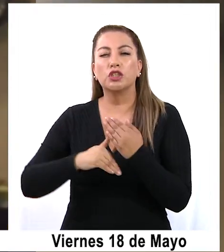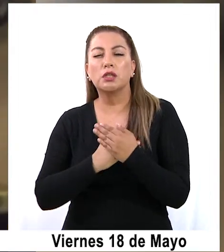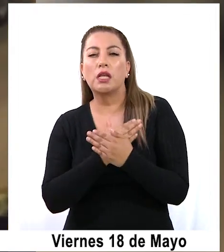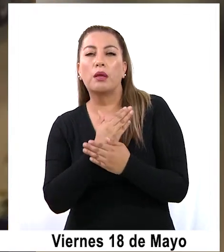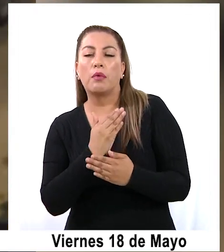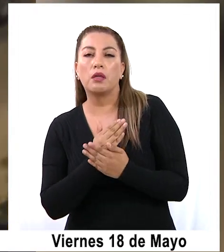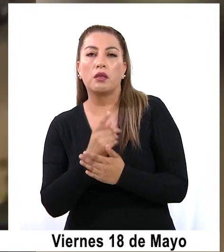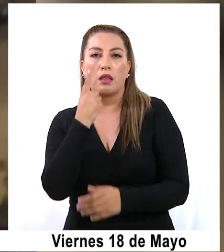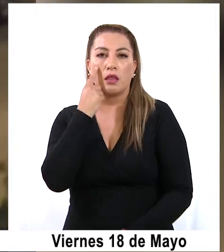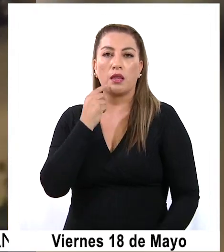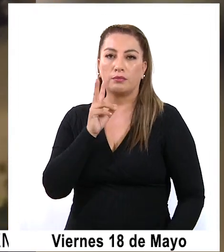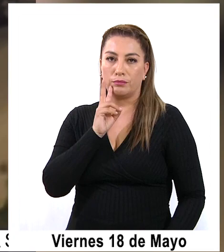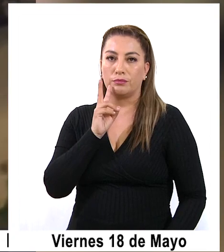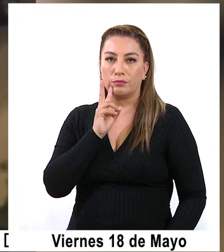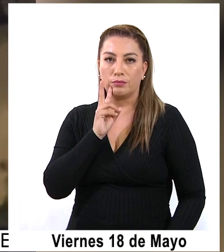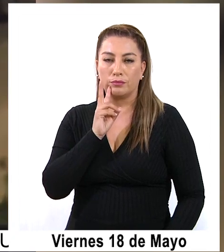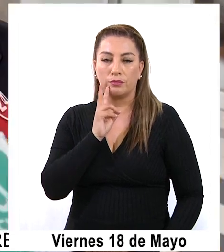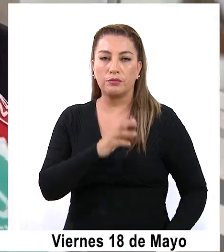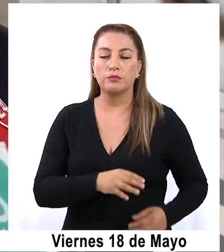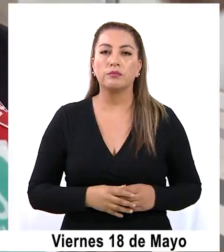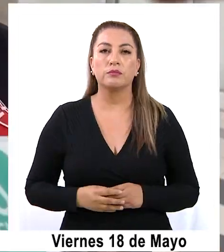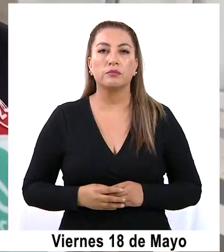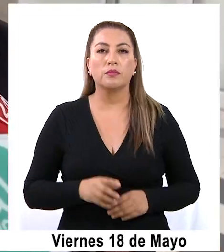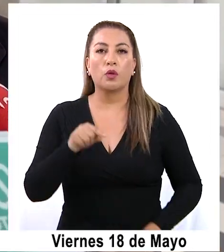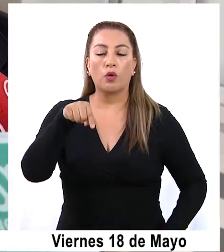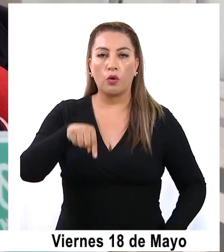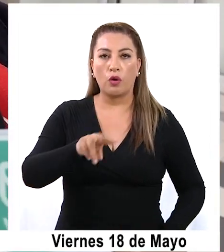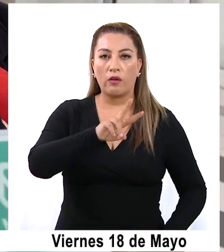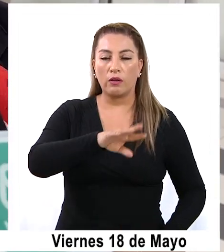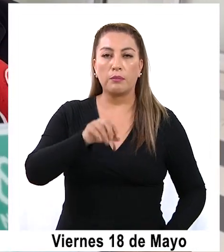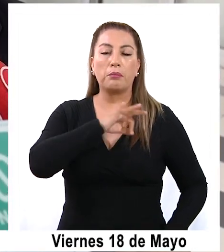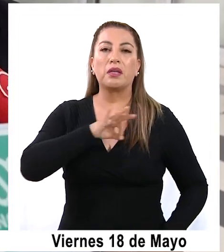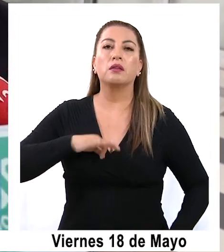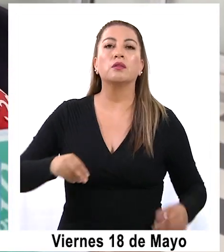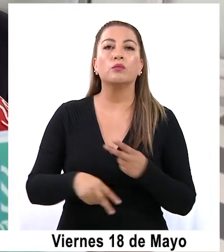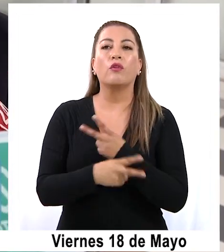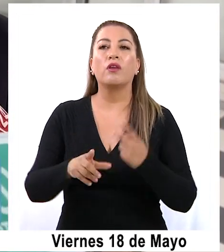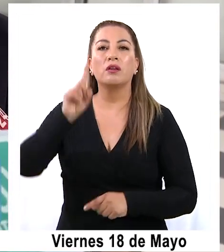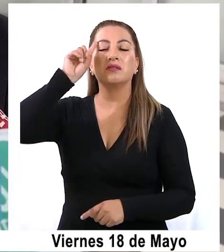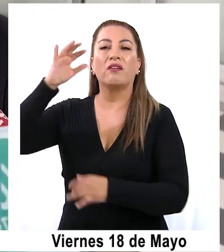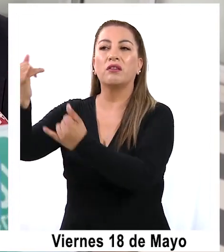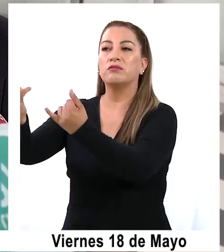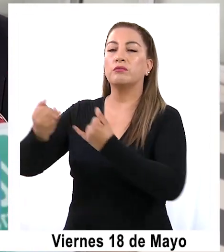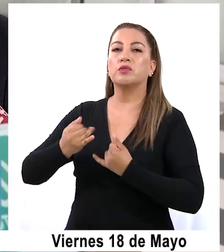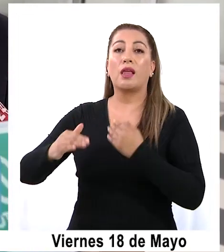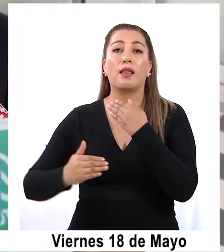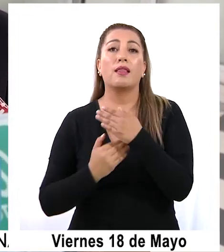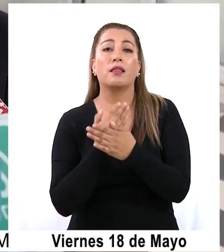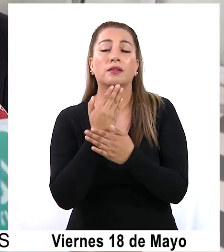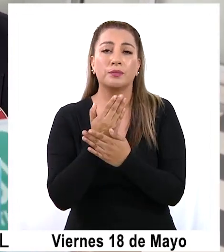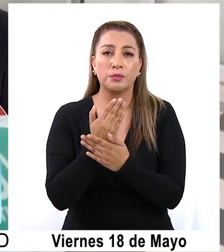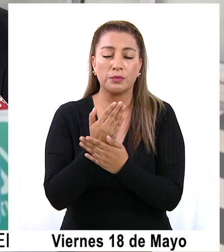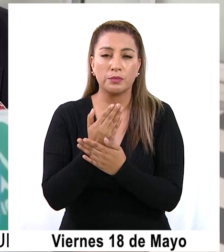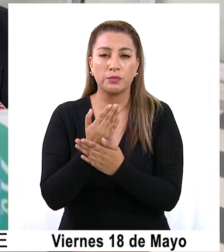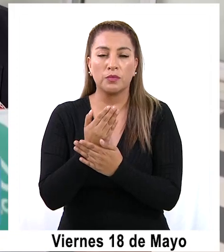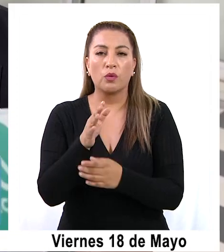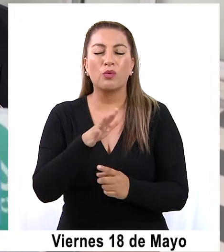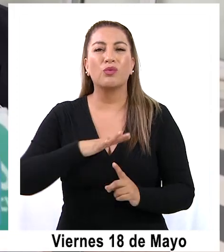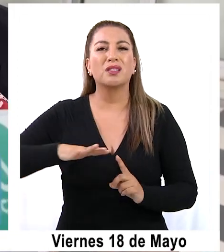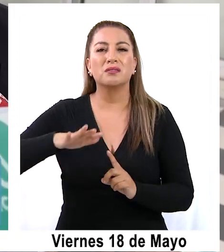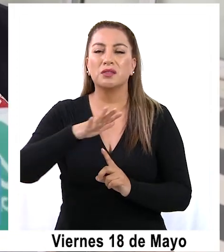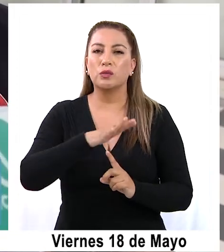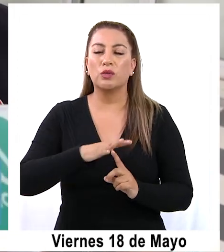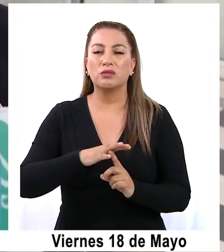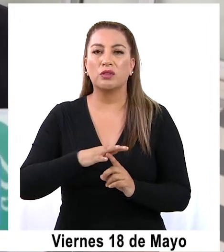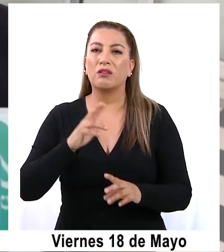mañana de este viernes. El día de hoy el Ministerio Público tomó conocimiento de la ocurrencia en horas de la madrugada de un hecho que reviste